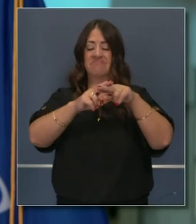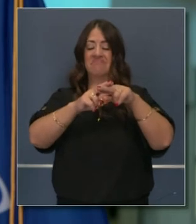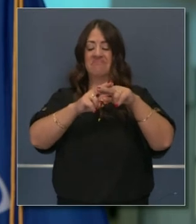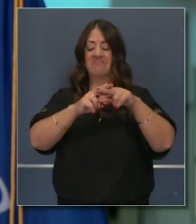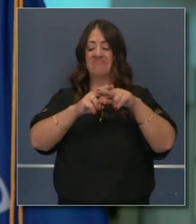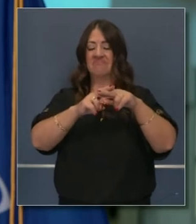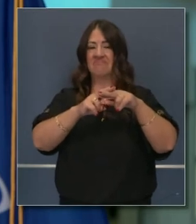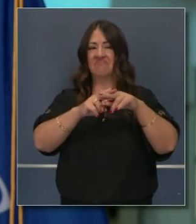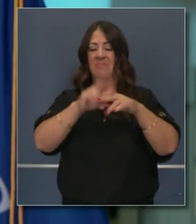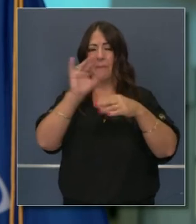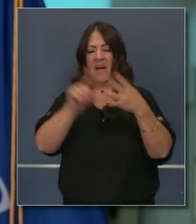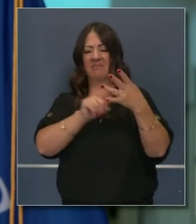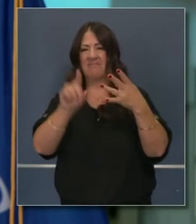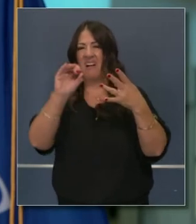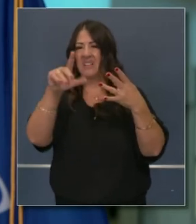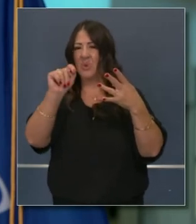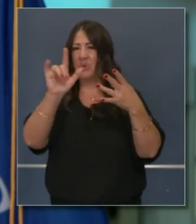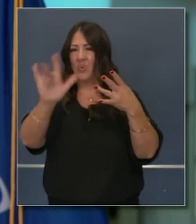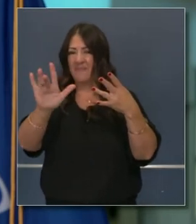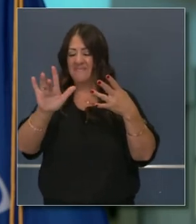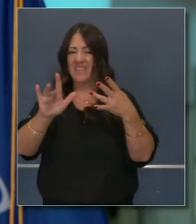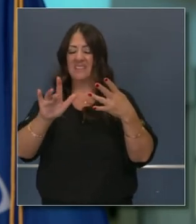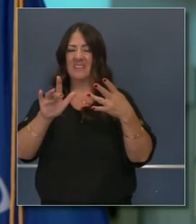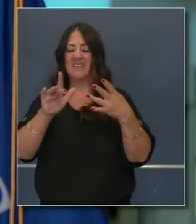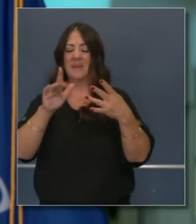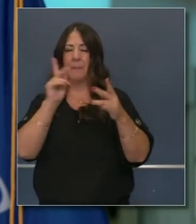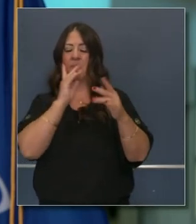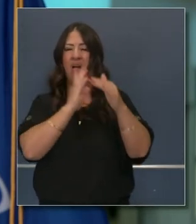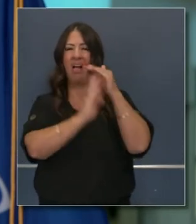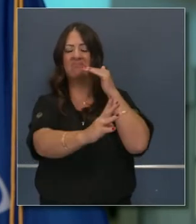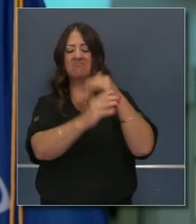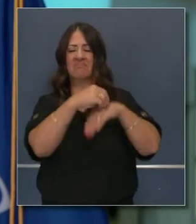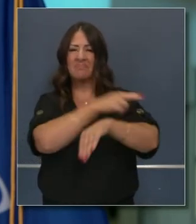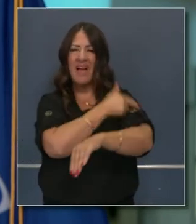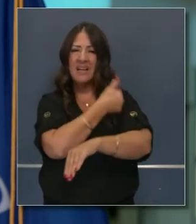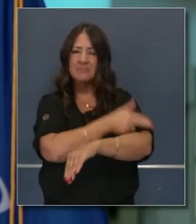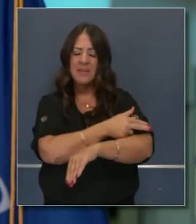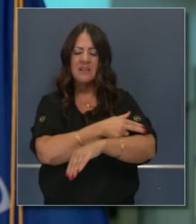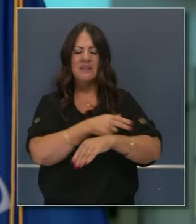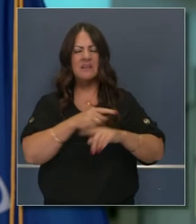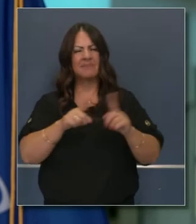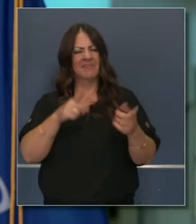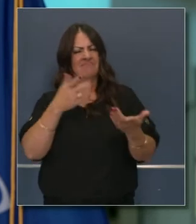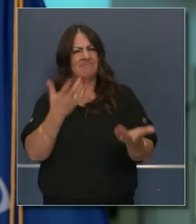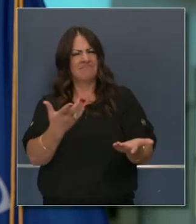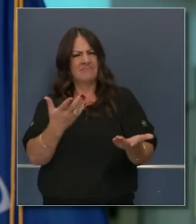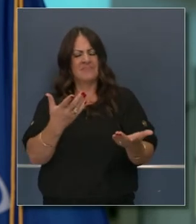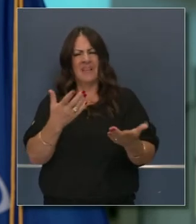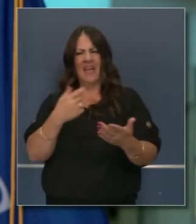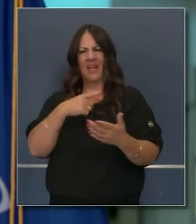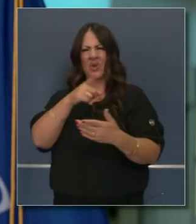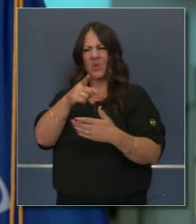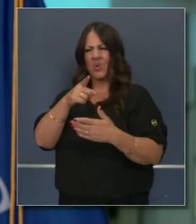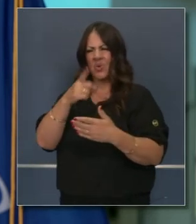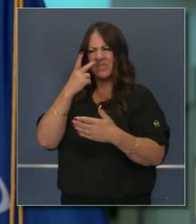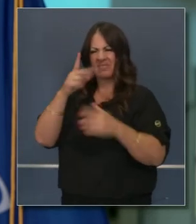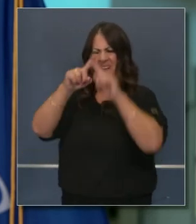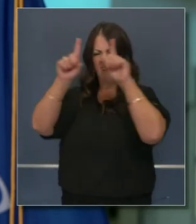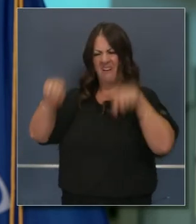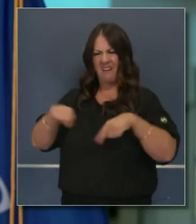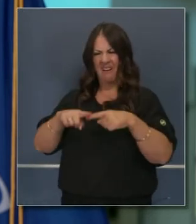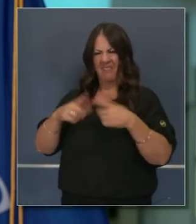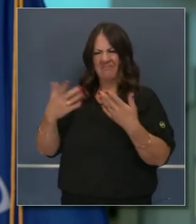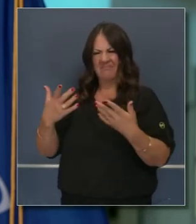% de hospitalizaciones para el 25 de octubre. Aún lo que usted dice, una disminución en la tasa,